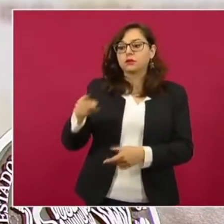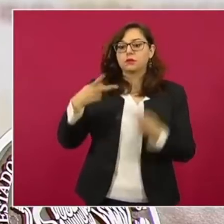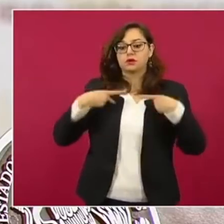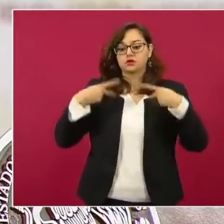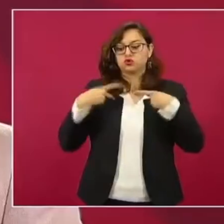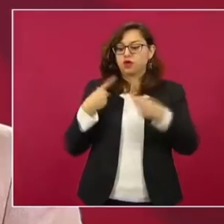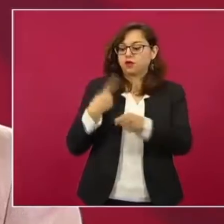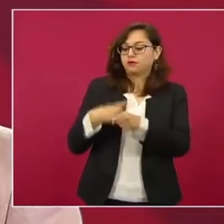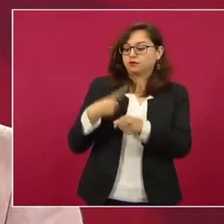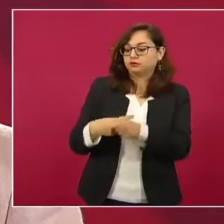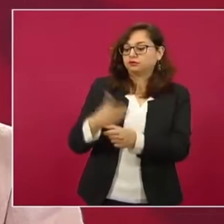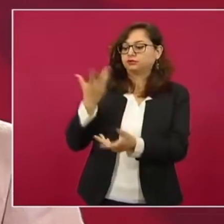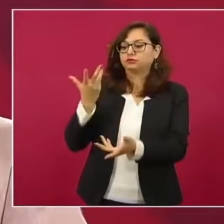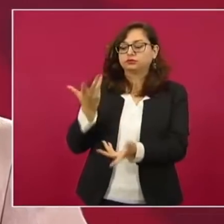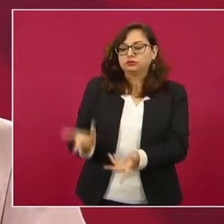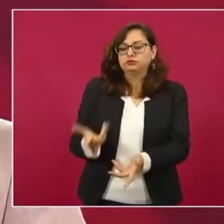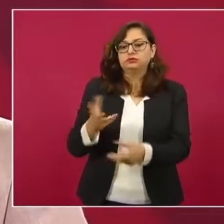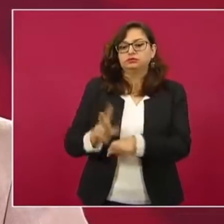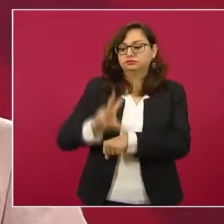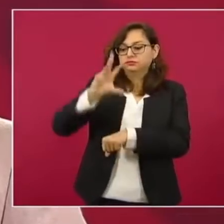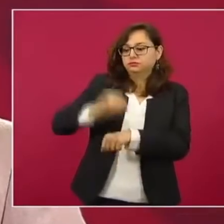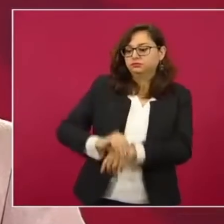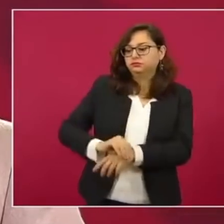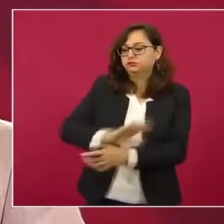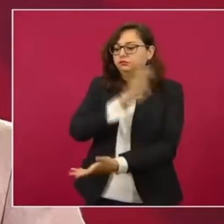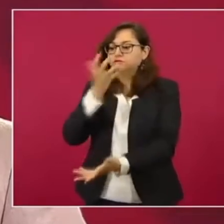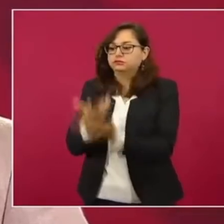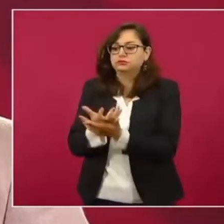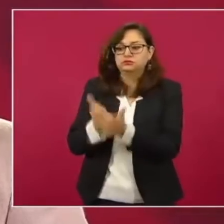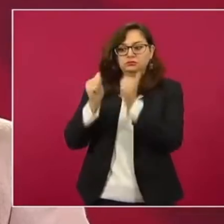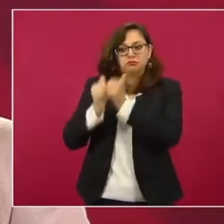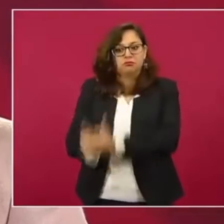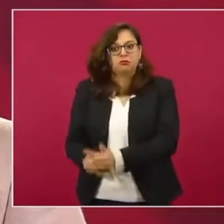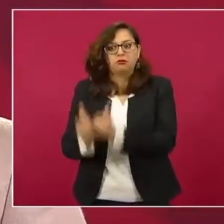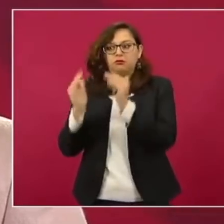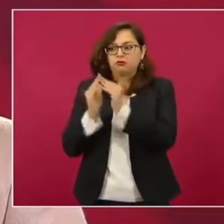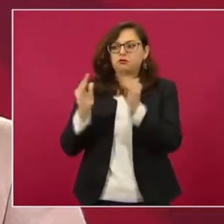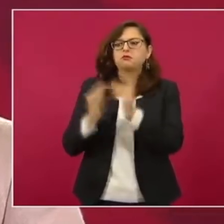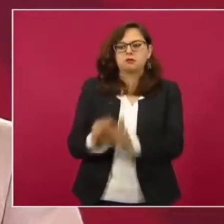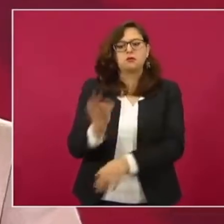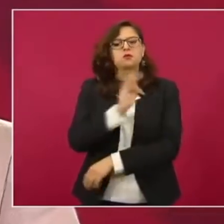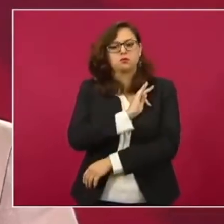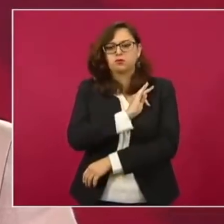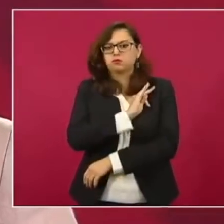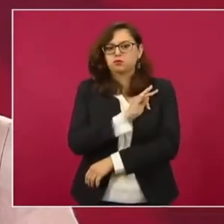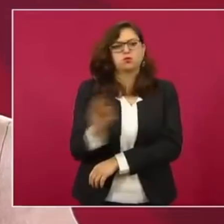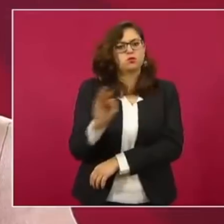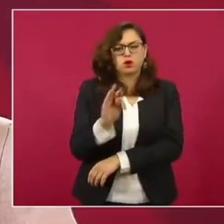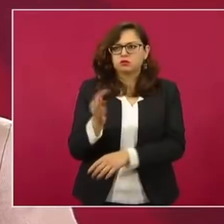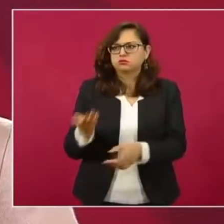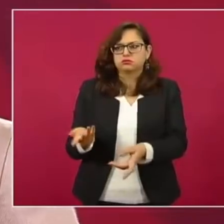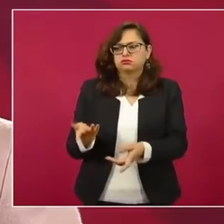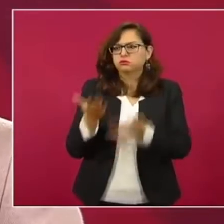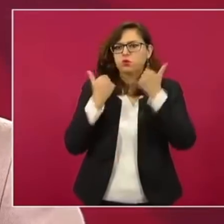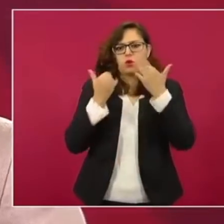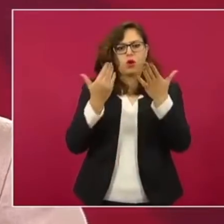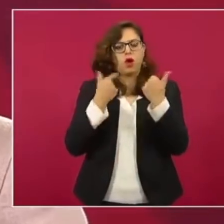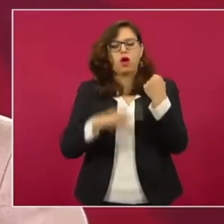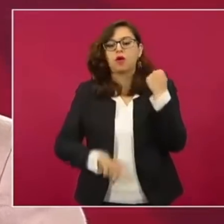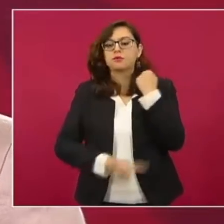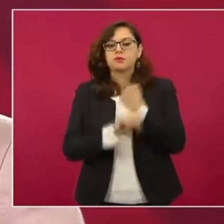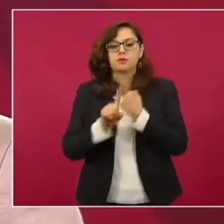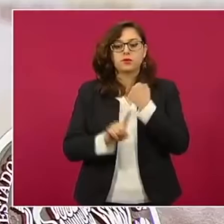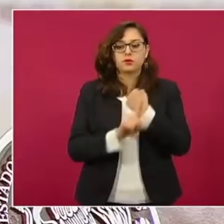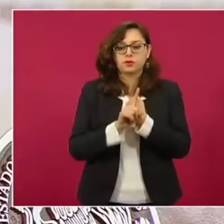exactamente los mismos que una incapacidad temporal para el trabajador. En ese